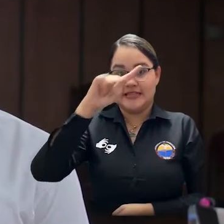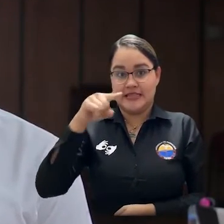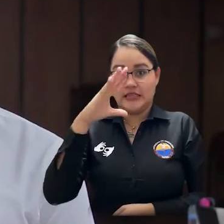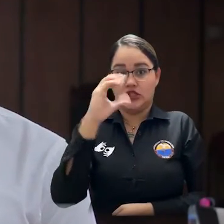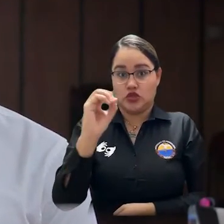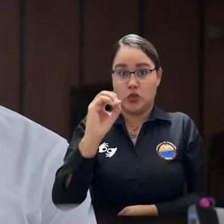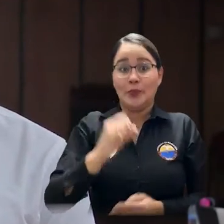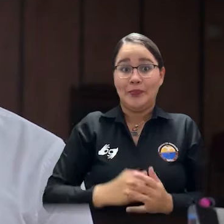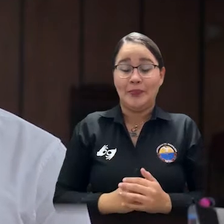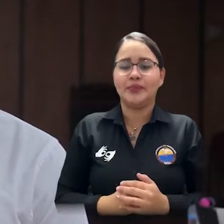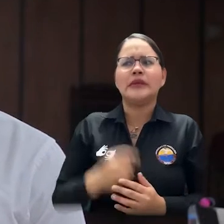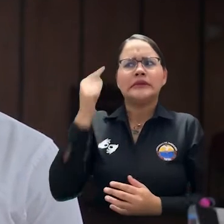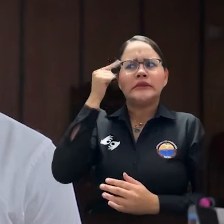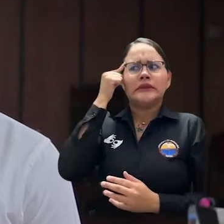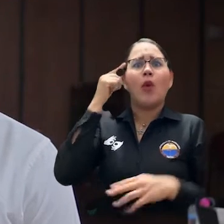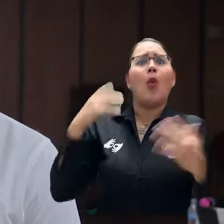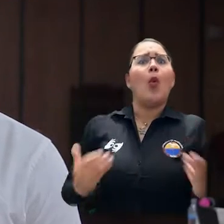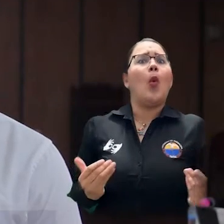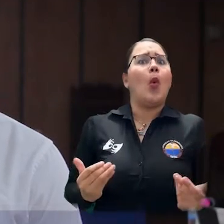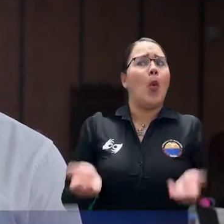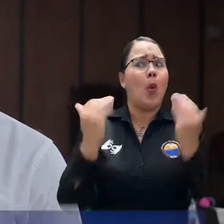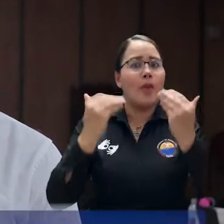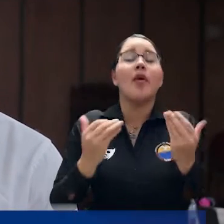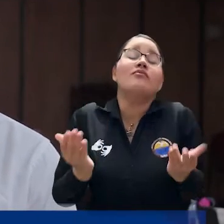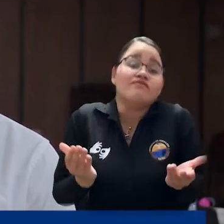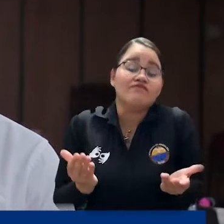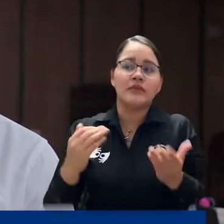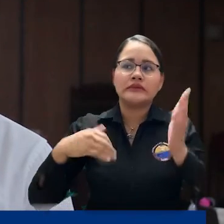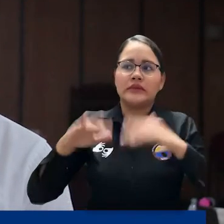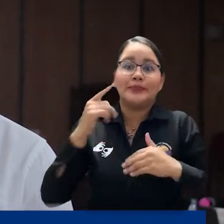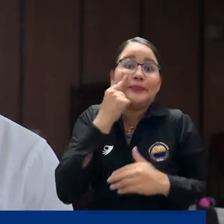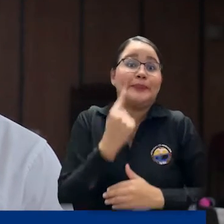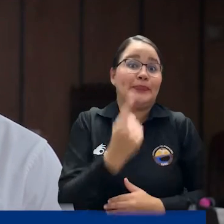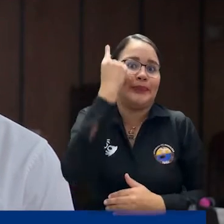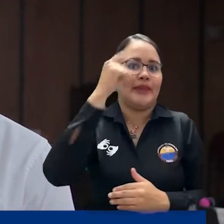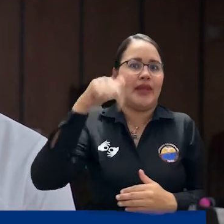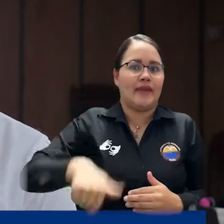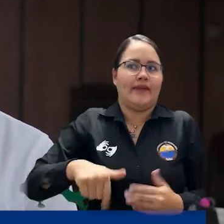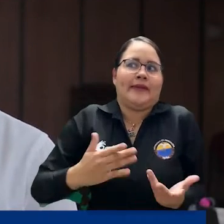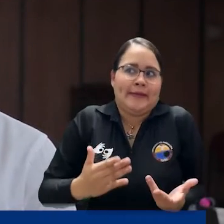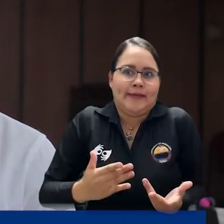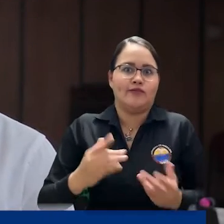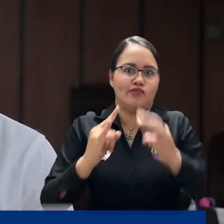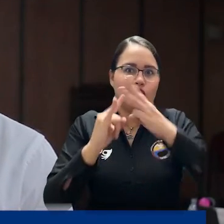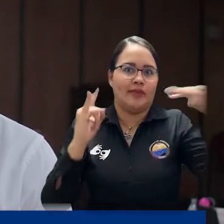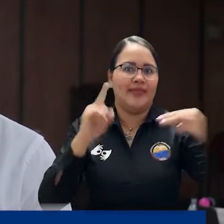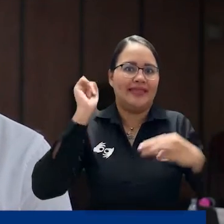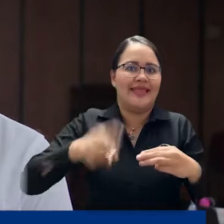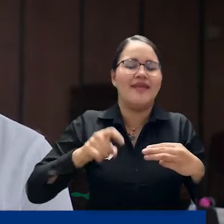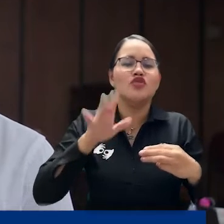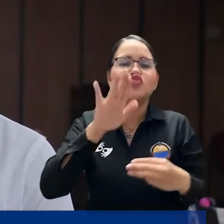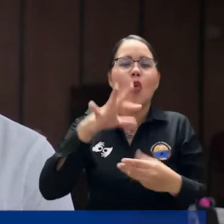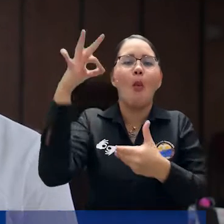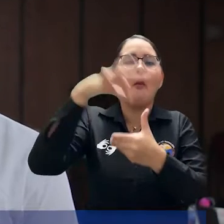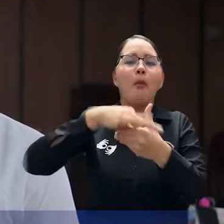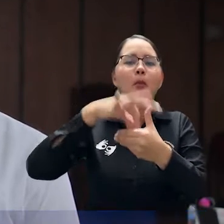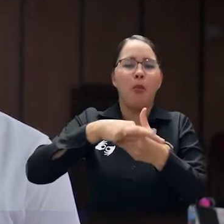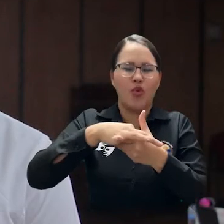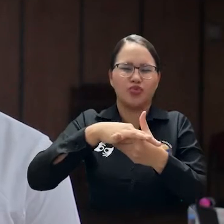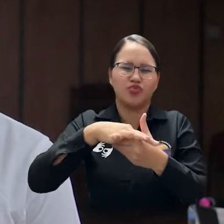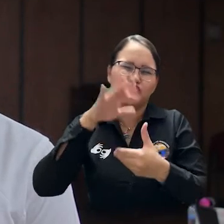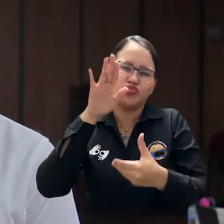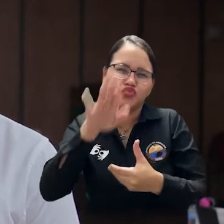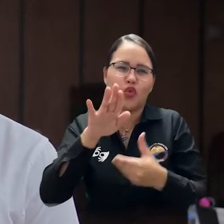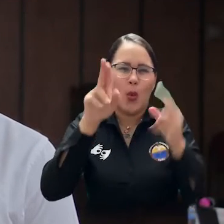se puede llamar de alguna manera histórico para la universidad, es la primera vez que se va a implementar lo del voto electrónico, por lo cual trae